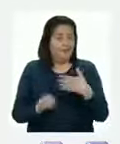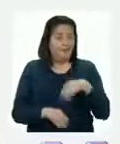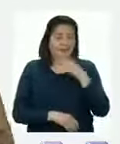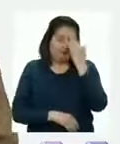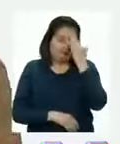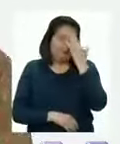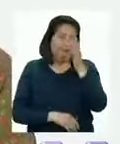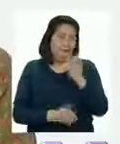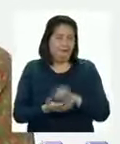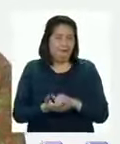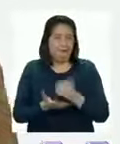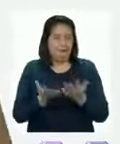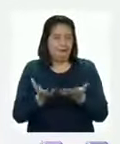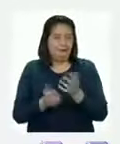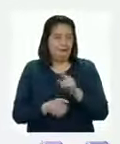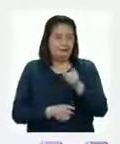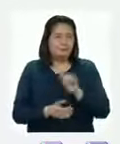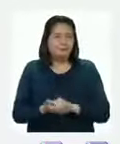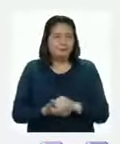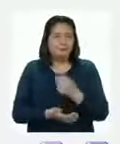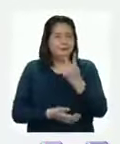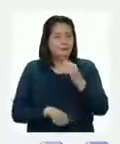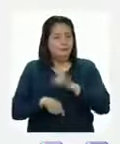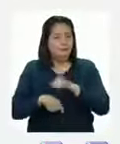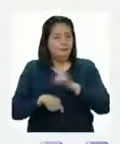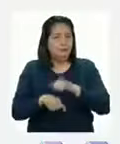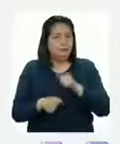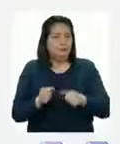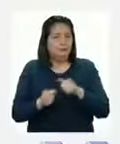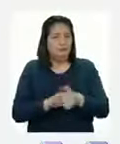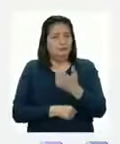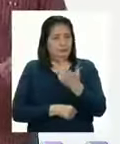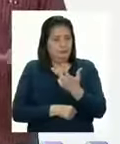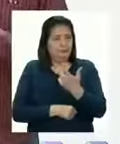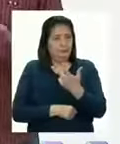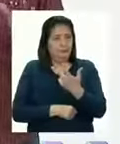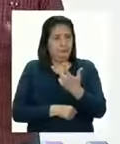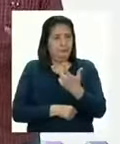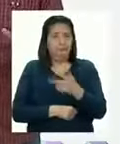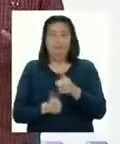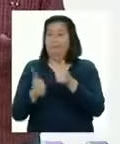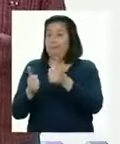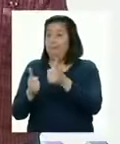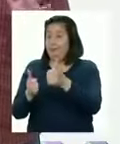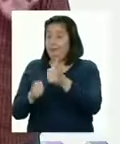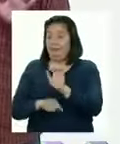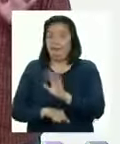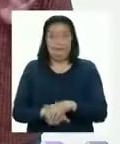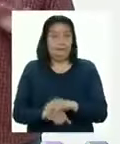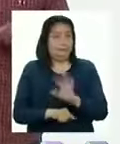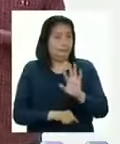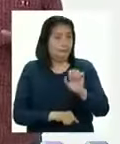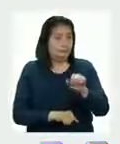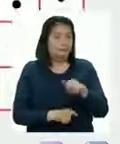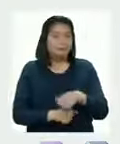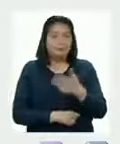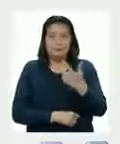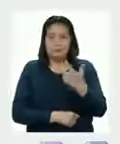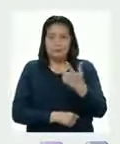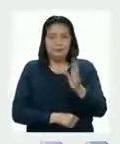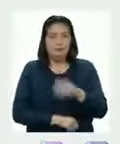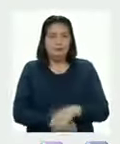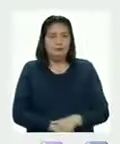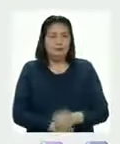ya sé, profesor Seguro se trata de dos piedritas en la casilla del tres Muy bien, Patti Situación tres